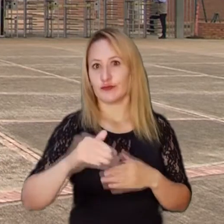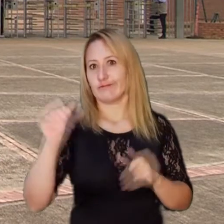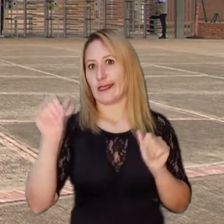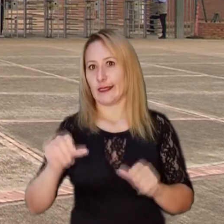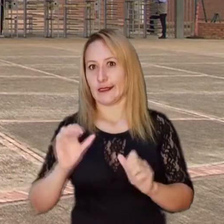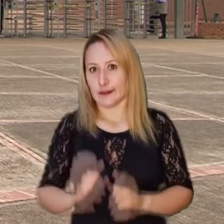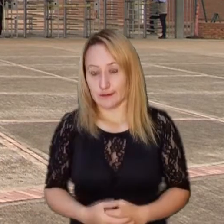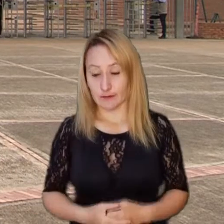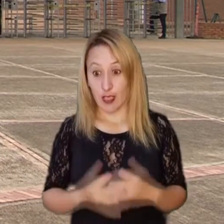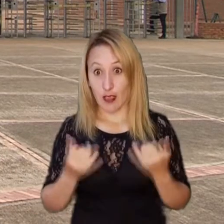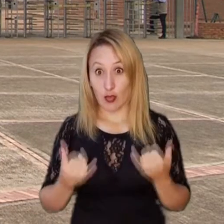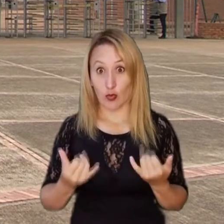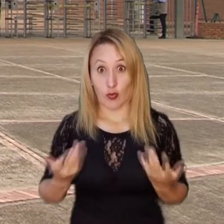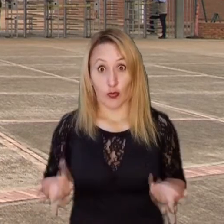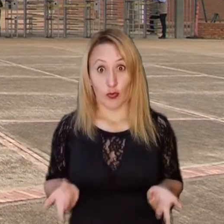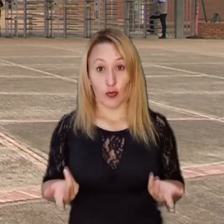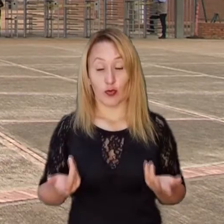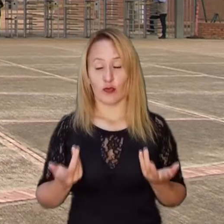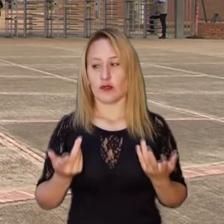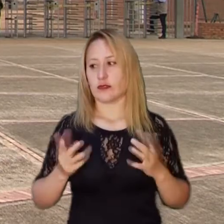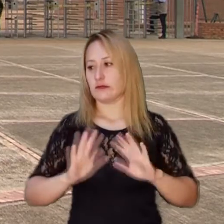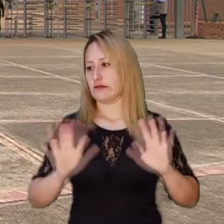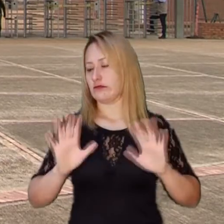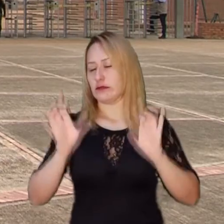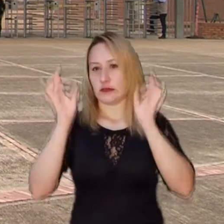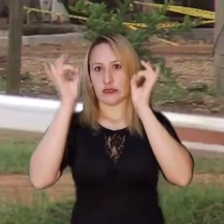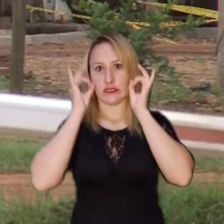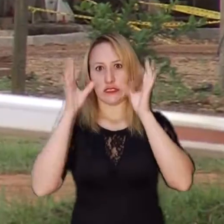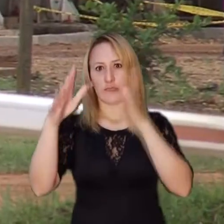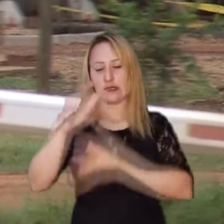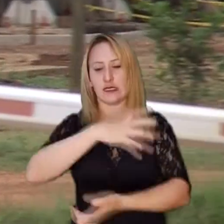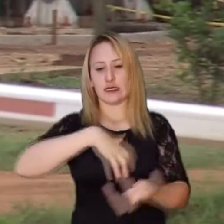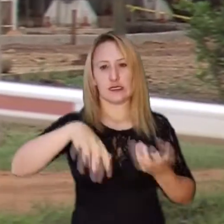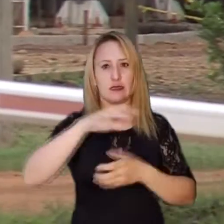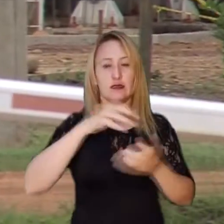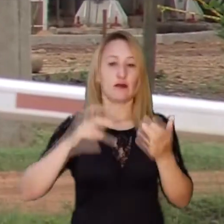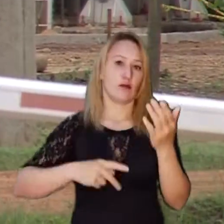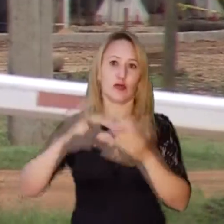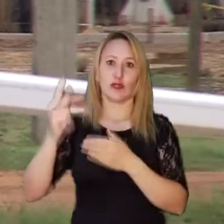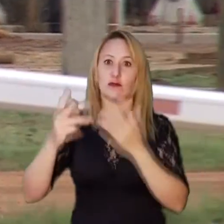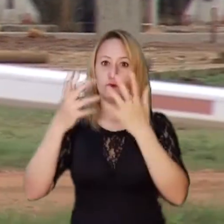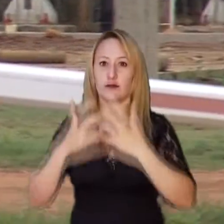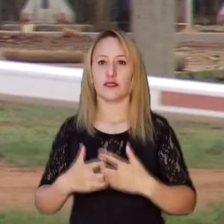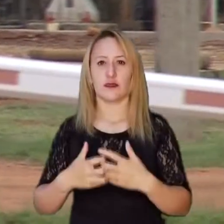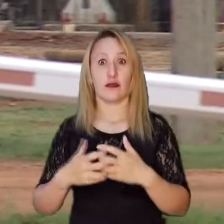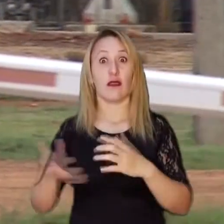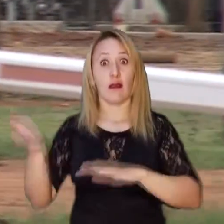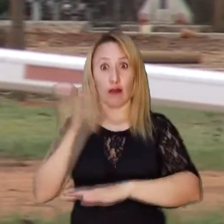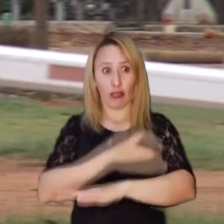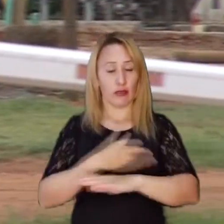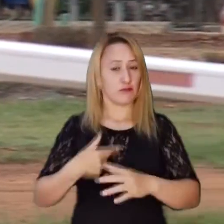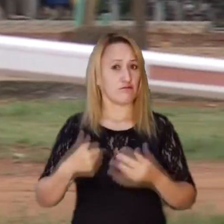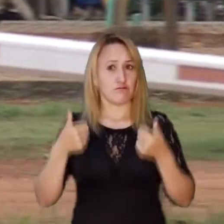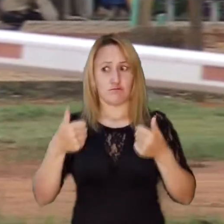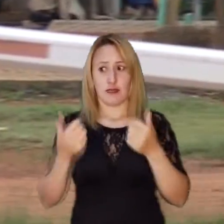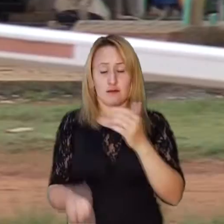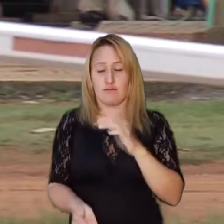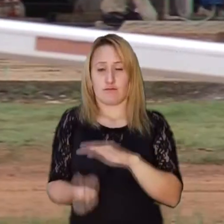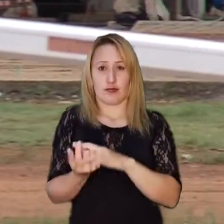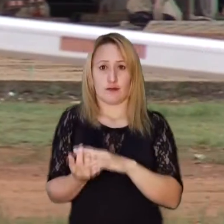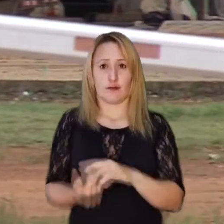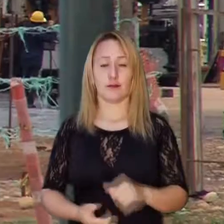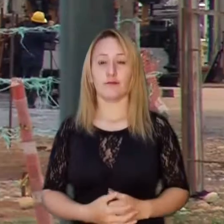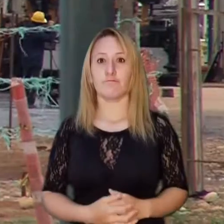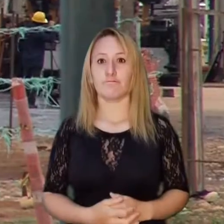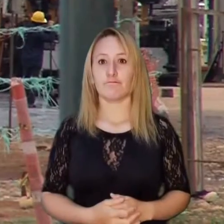mal ejecutadas, que llevó hoy a un desastre empresarial en un proyecto que, vuelvo y digo, inicialmente era muy bien